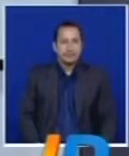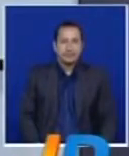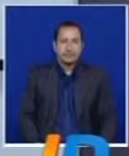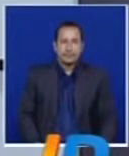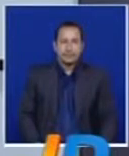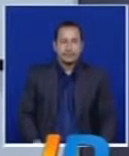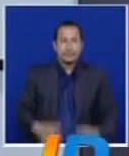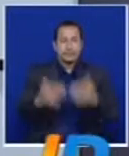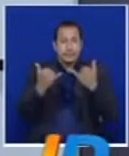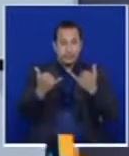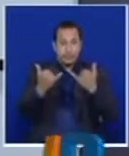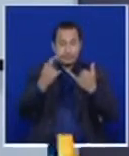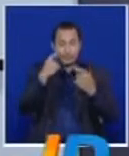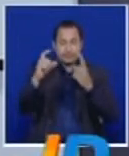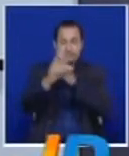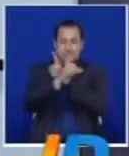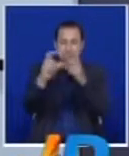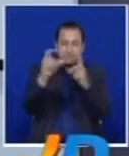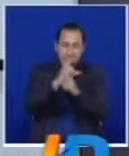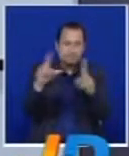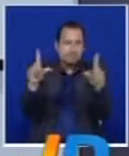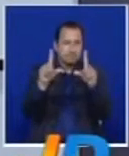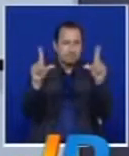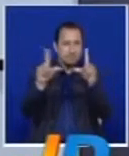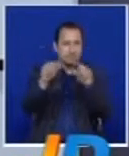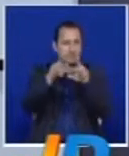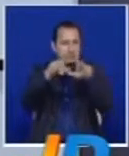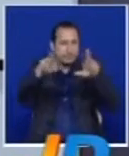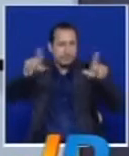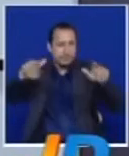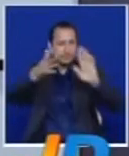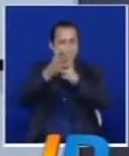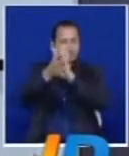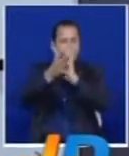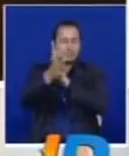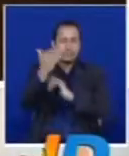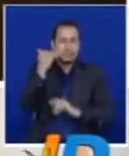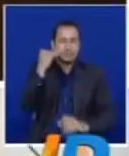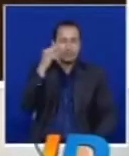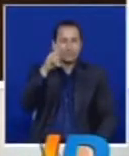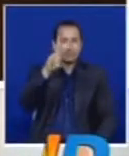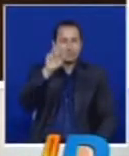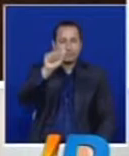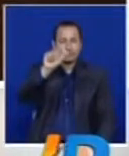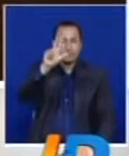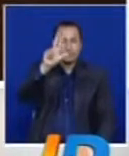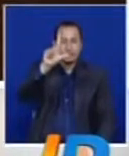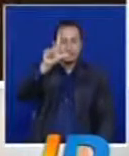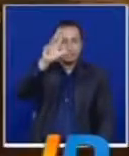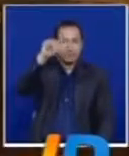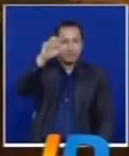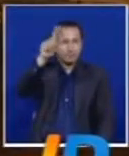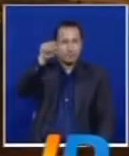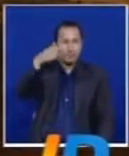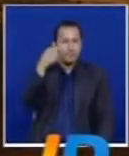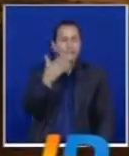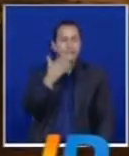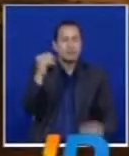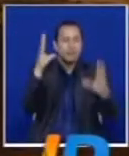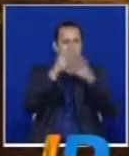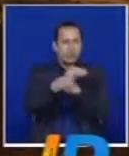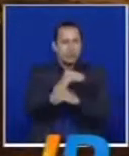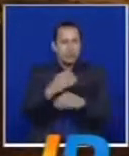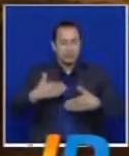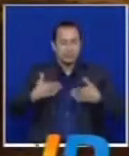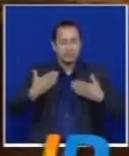Momento de conocer las noticias del entretenimiento con Lorena Balmas. Lorena, buenas noches. Hola María del Plari, muy buenas noches para todos. Es un placer